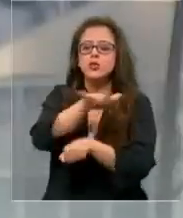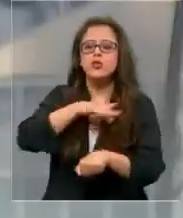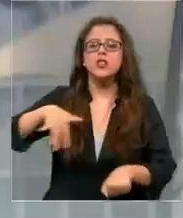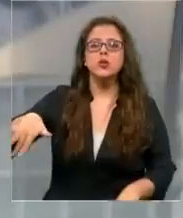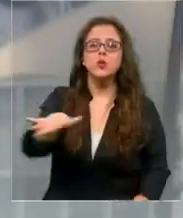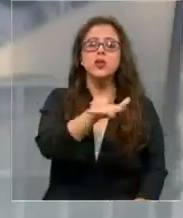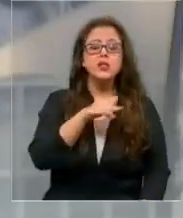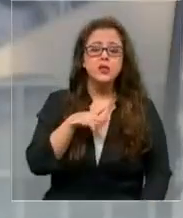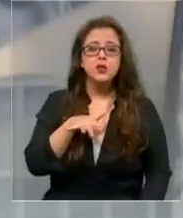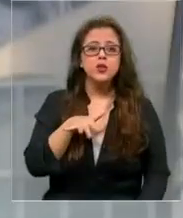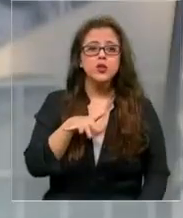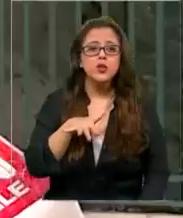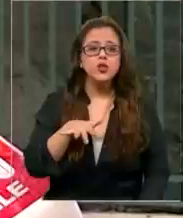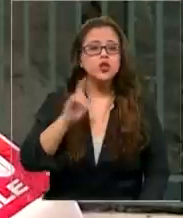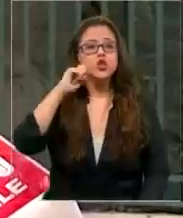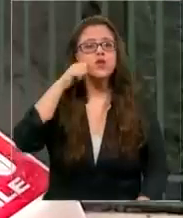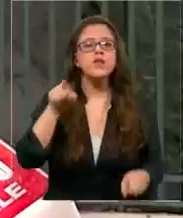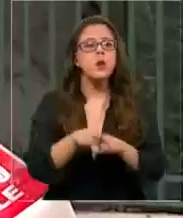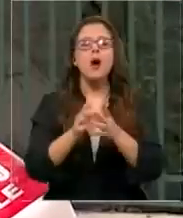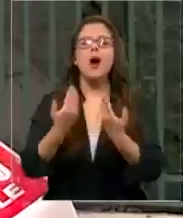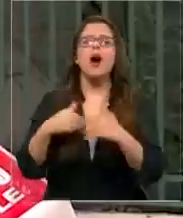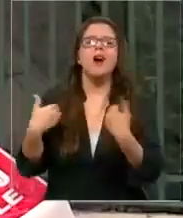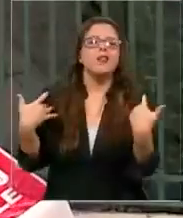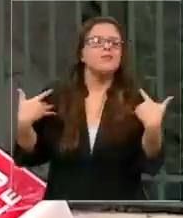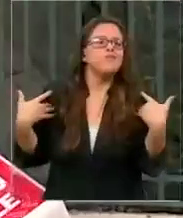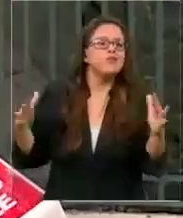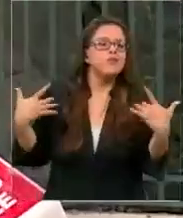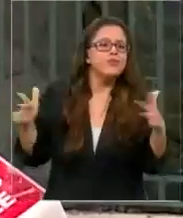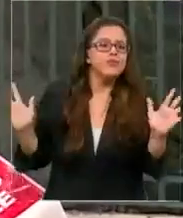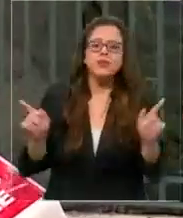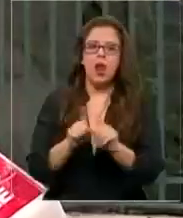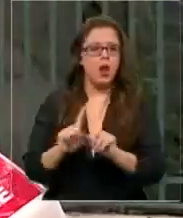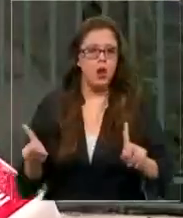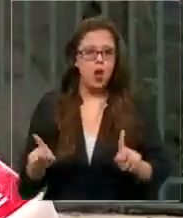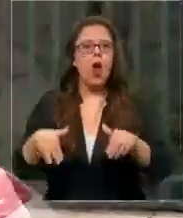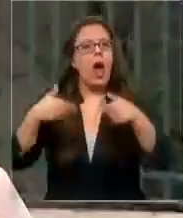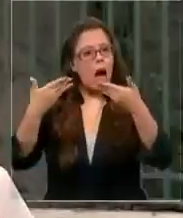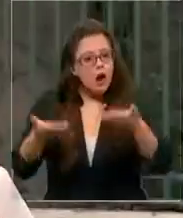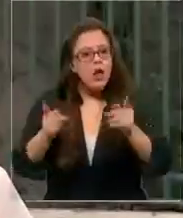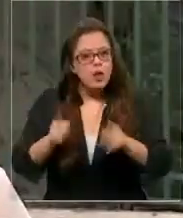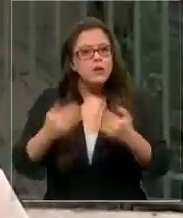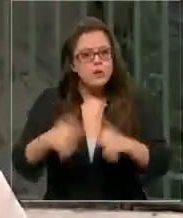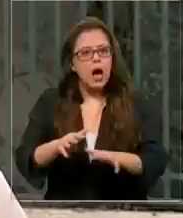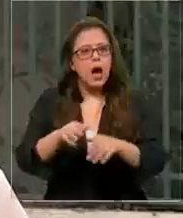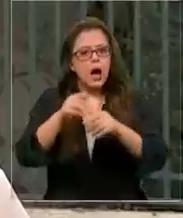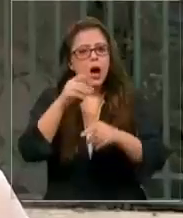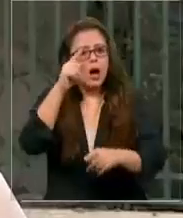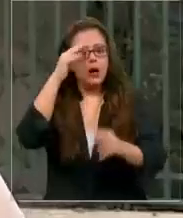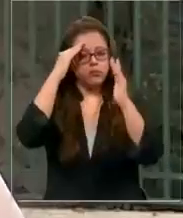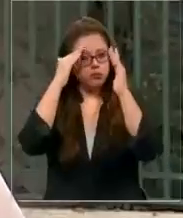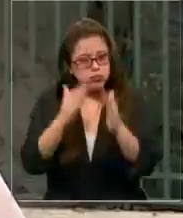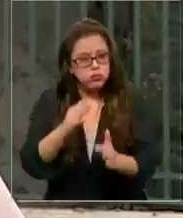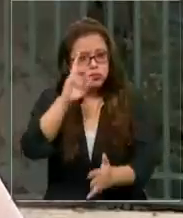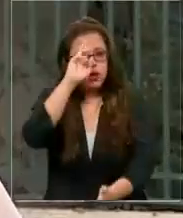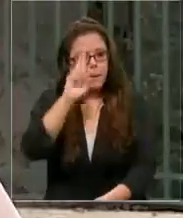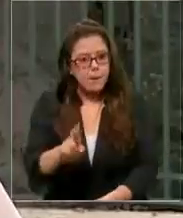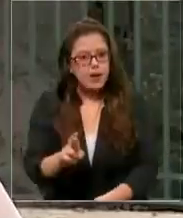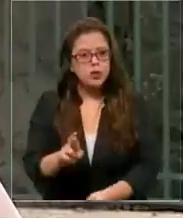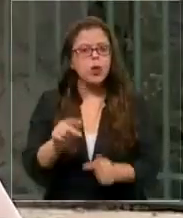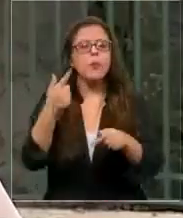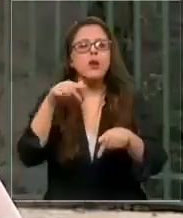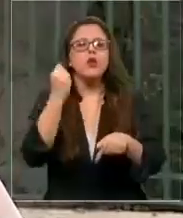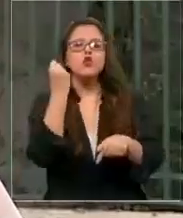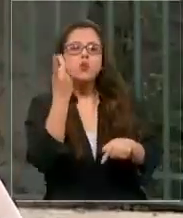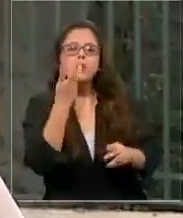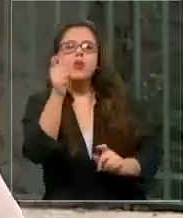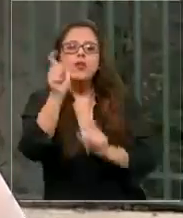como para relajarse y es momento, ¿no es cierto?, de tomar las medidas. Pero por otro lado hay un indicador que es claro, el